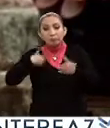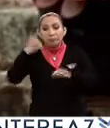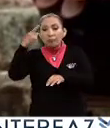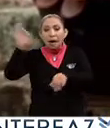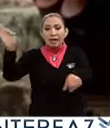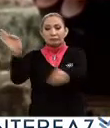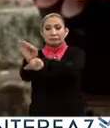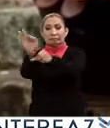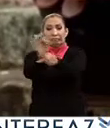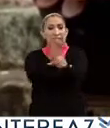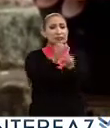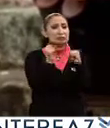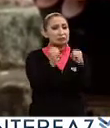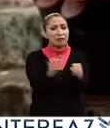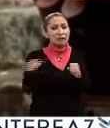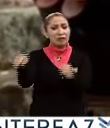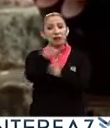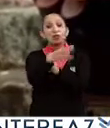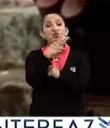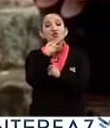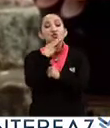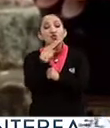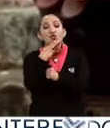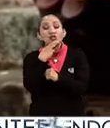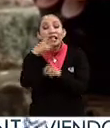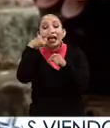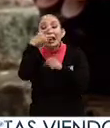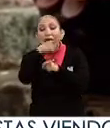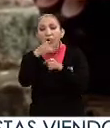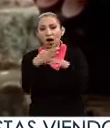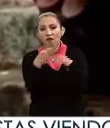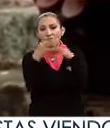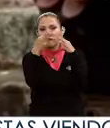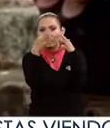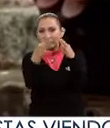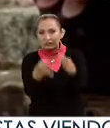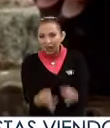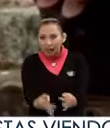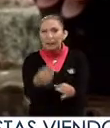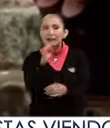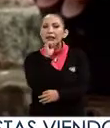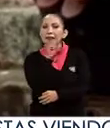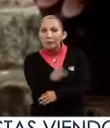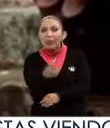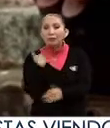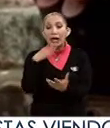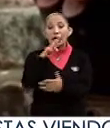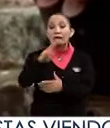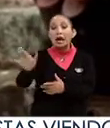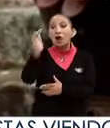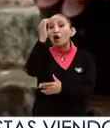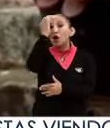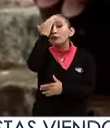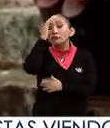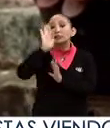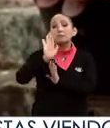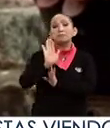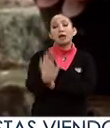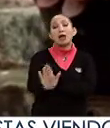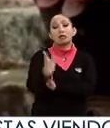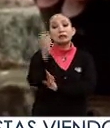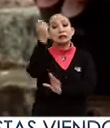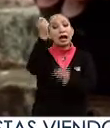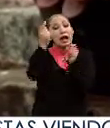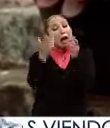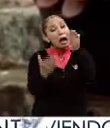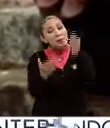fortalecimiento del uso de las lenguas oficiales y también del reconocimiento y, en